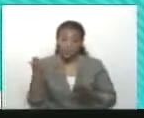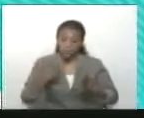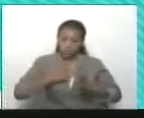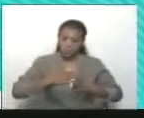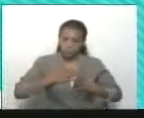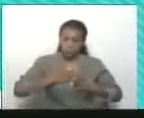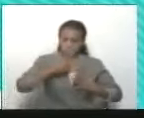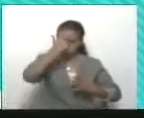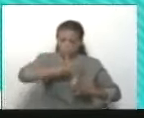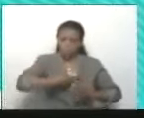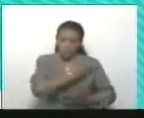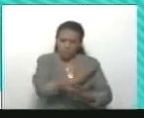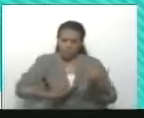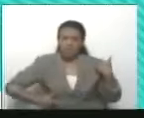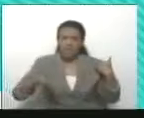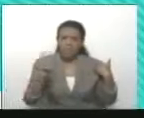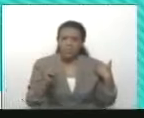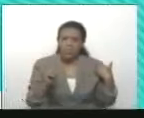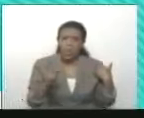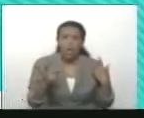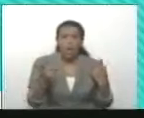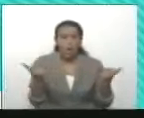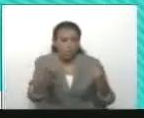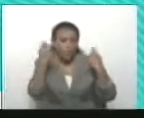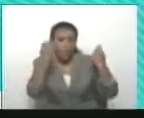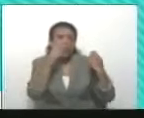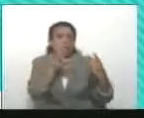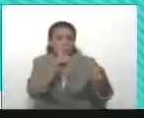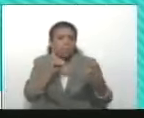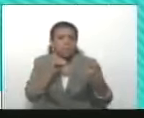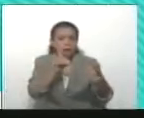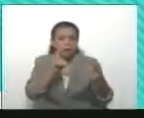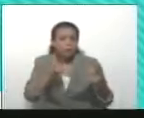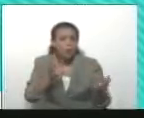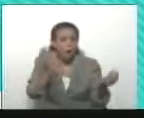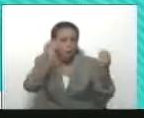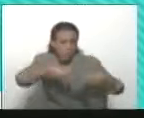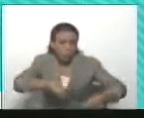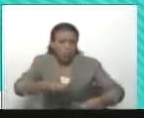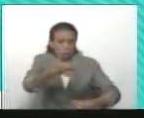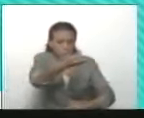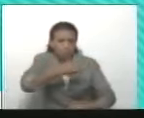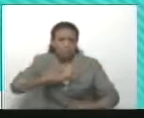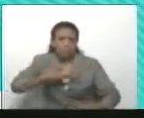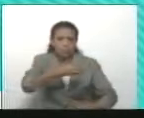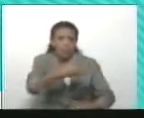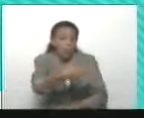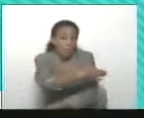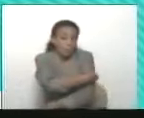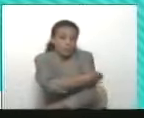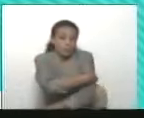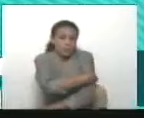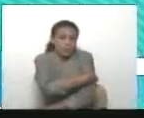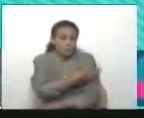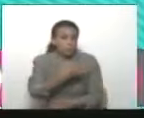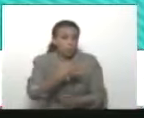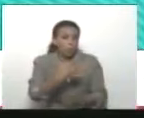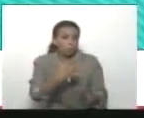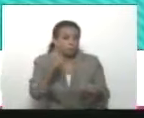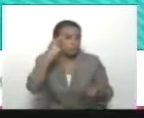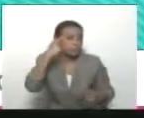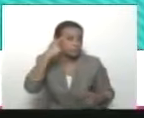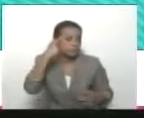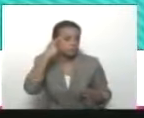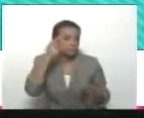Promoví en el mes de abril 2014 diálogos para el entendimiento, para que la oposición no se fuera al extremo de la